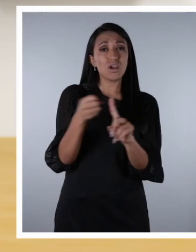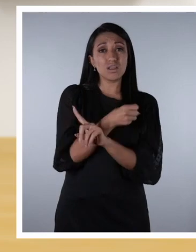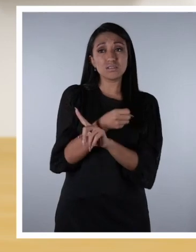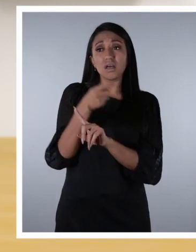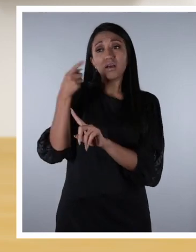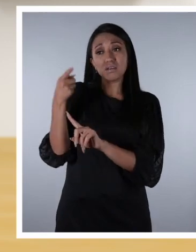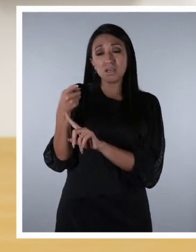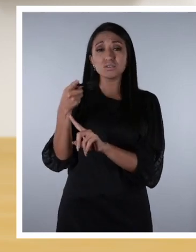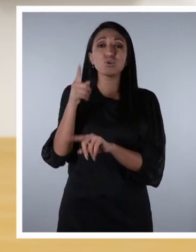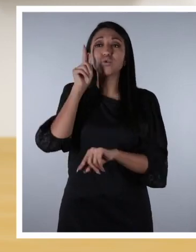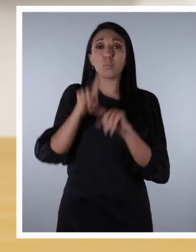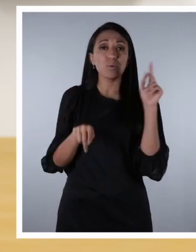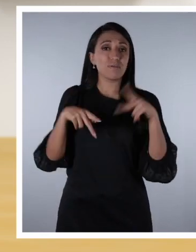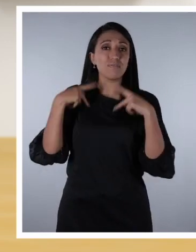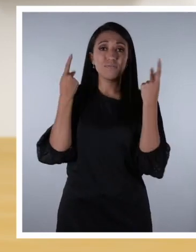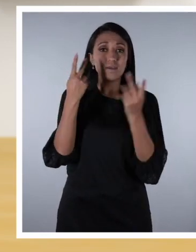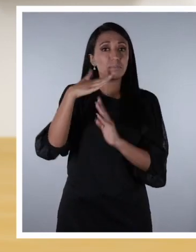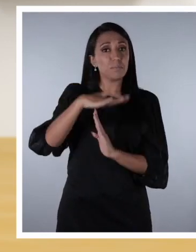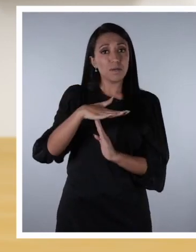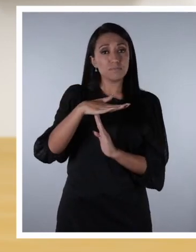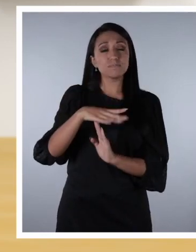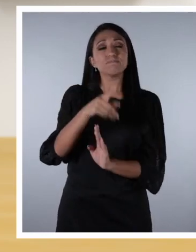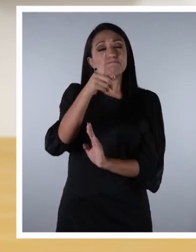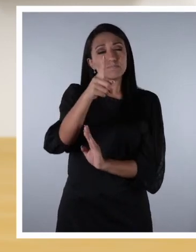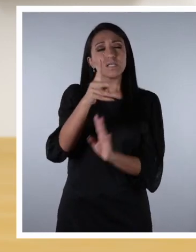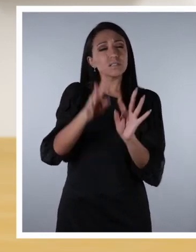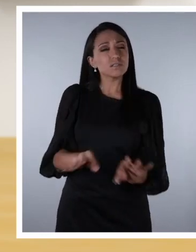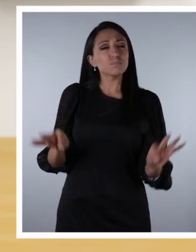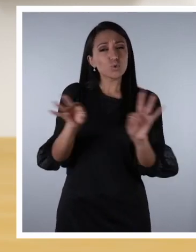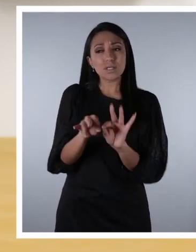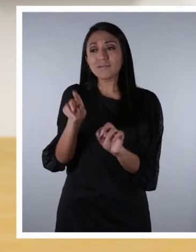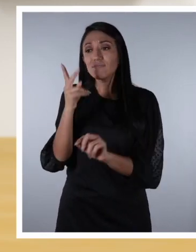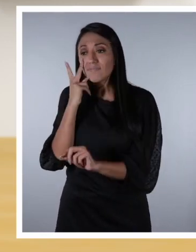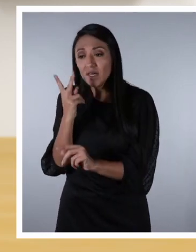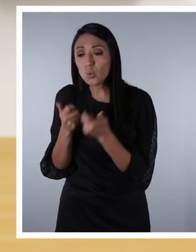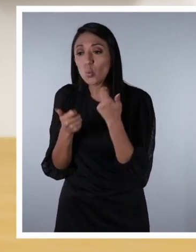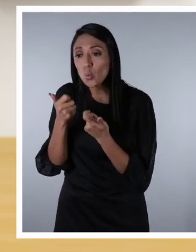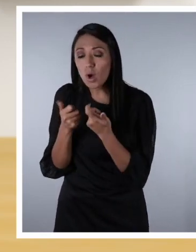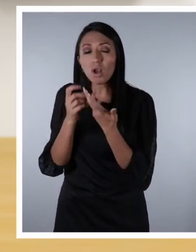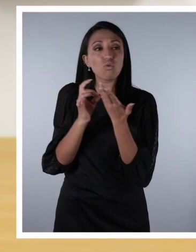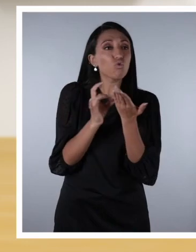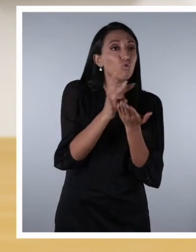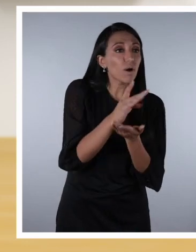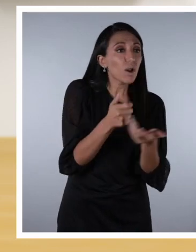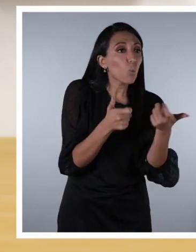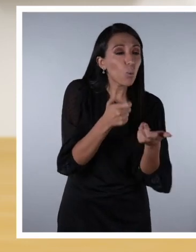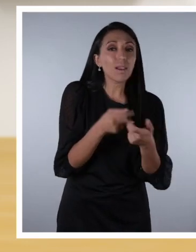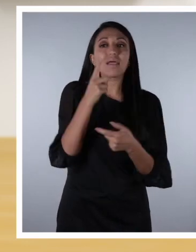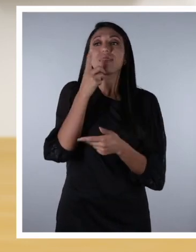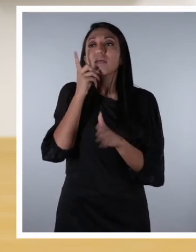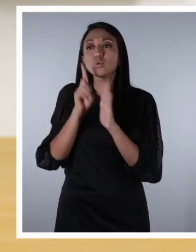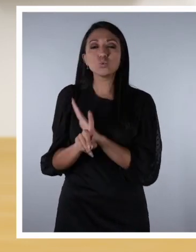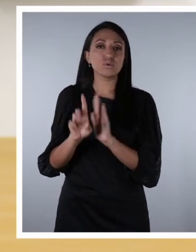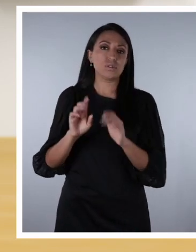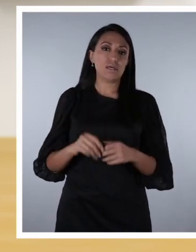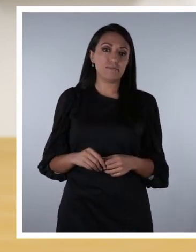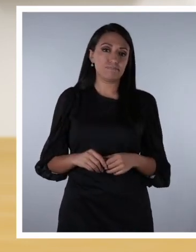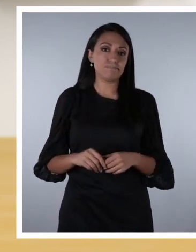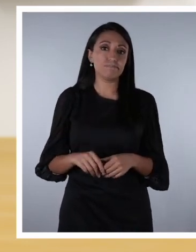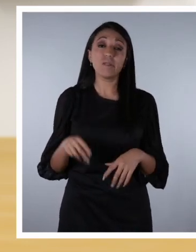pacífica entre todos y todas. Es importante poder identificarlas, erradicarlas y denunciarlas.